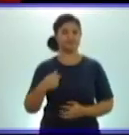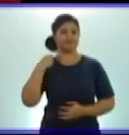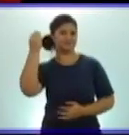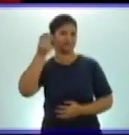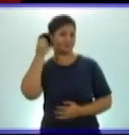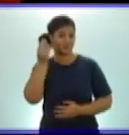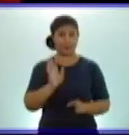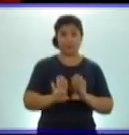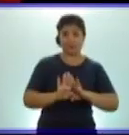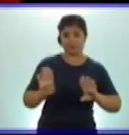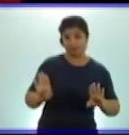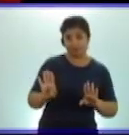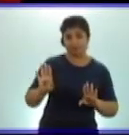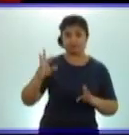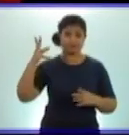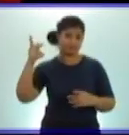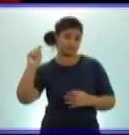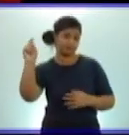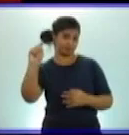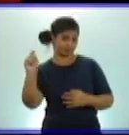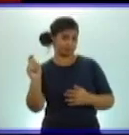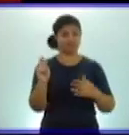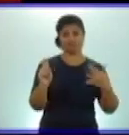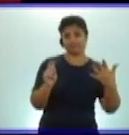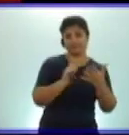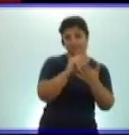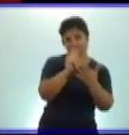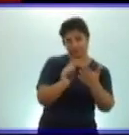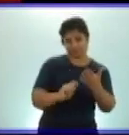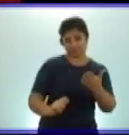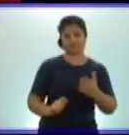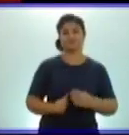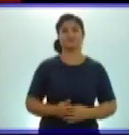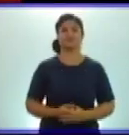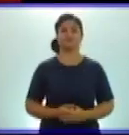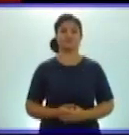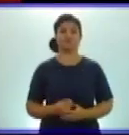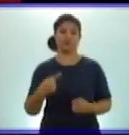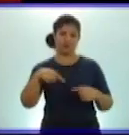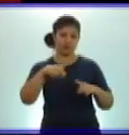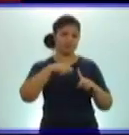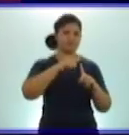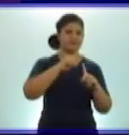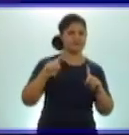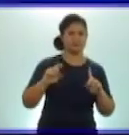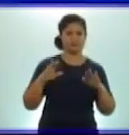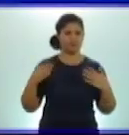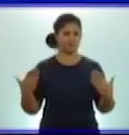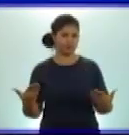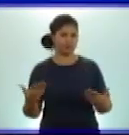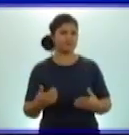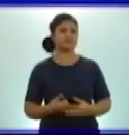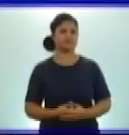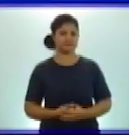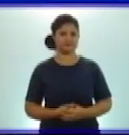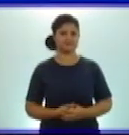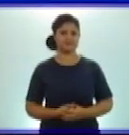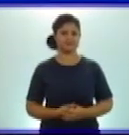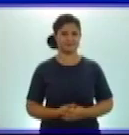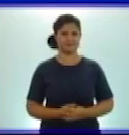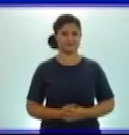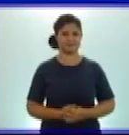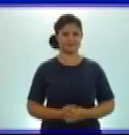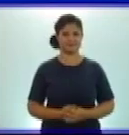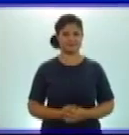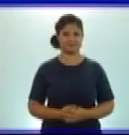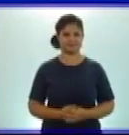en sus manos la libreta y el lápiz. Escribamos entonces el tema o asunto de la actividad que vamos a desarrollar hoy.